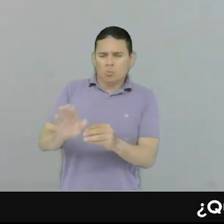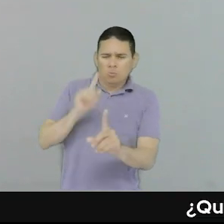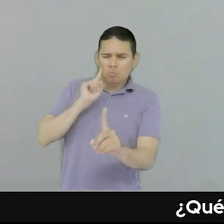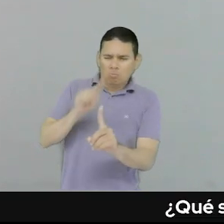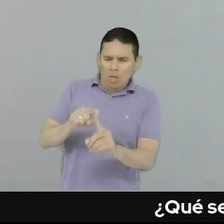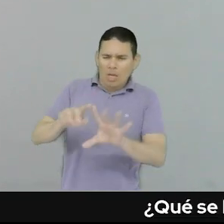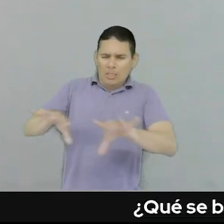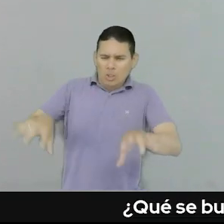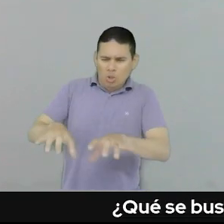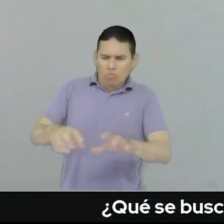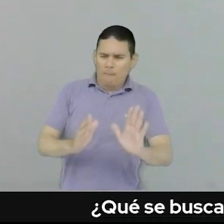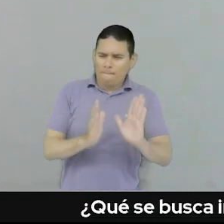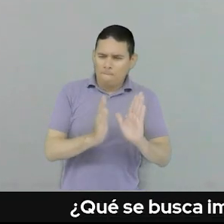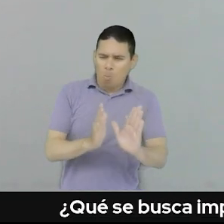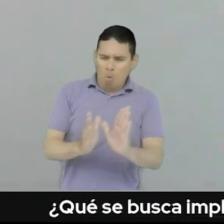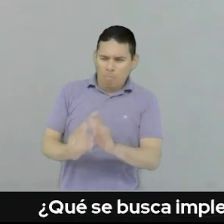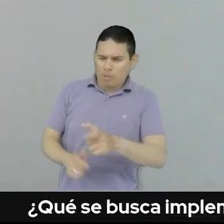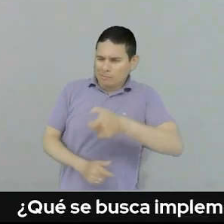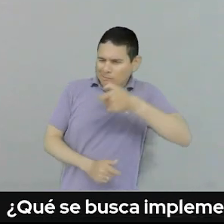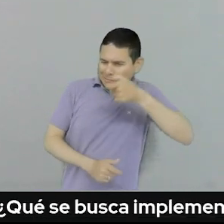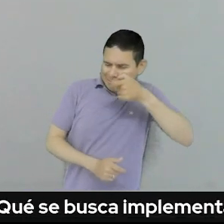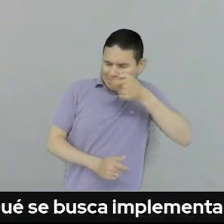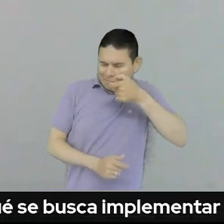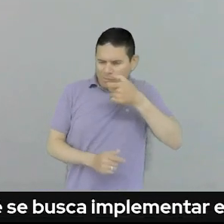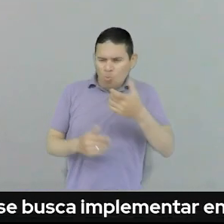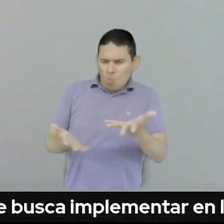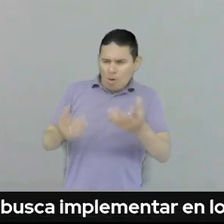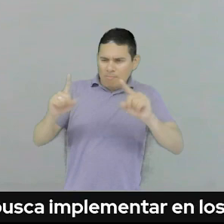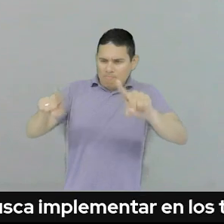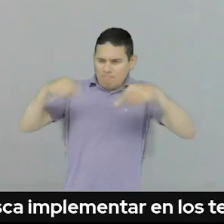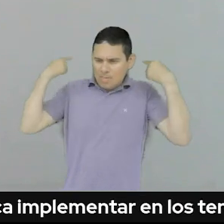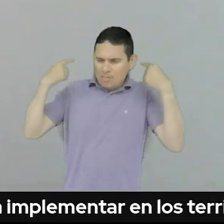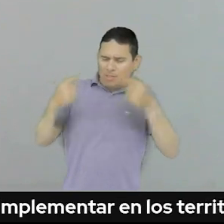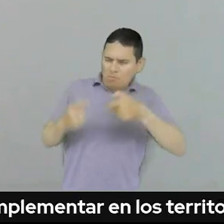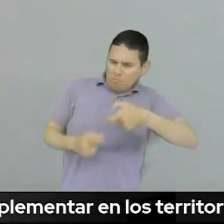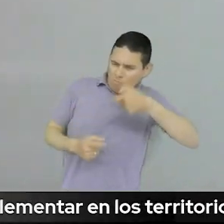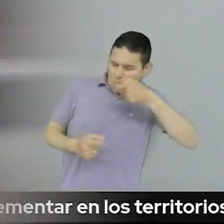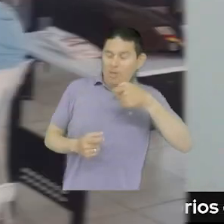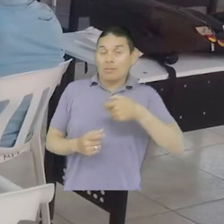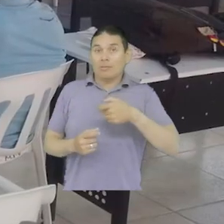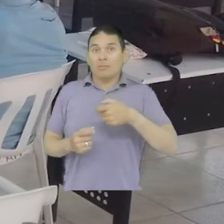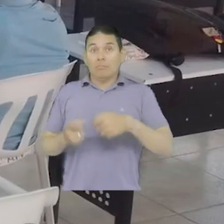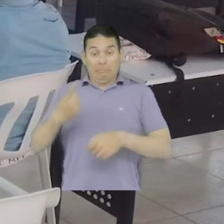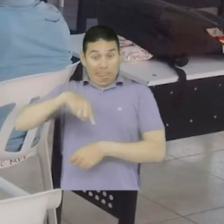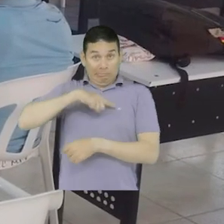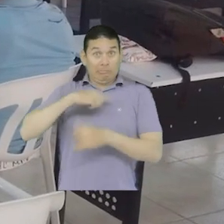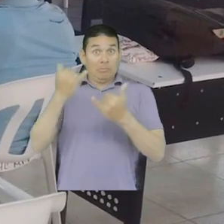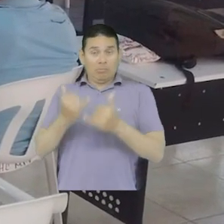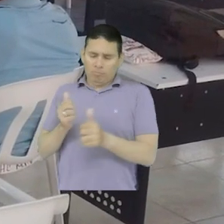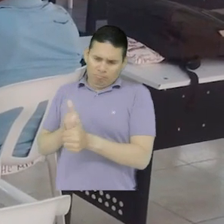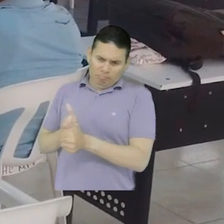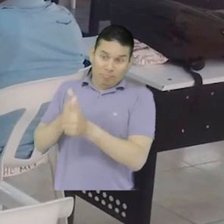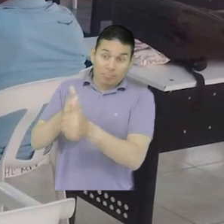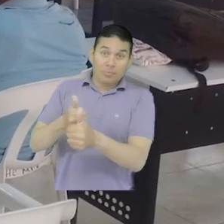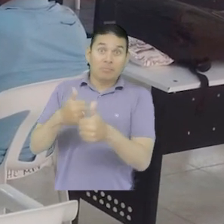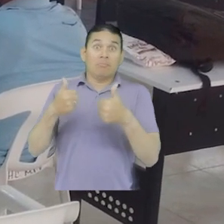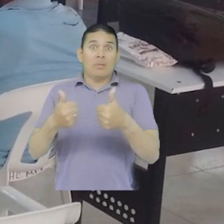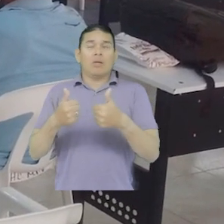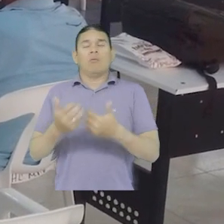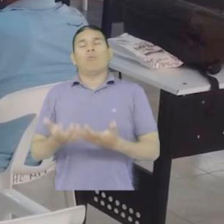del plan de acción y las metas que contiene. Entonces, pues decirles que este acompañamiento que hacemos